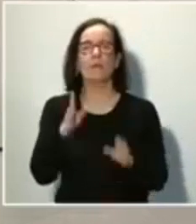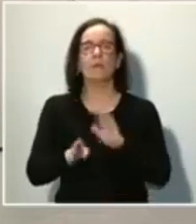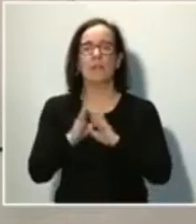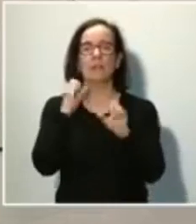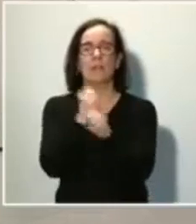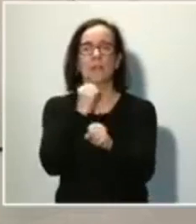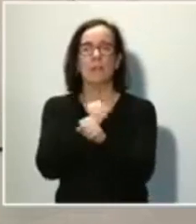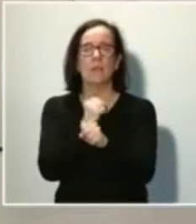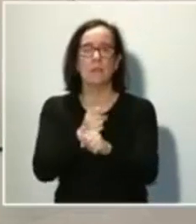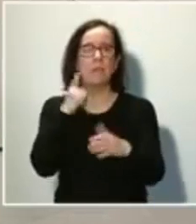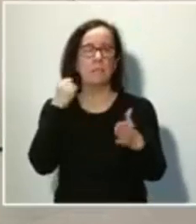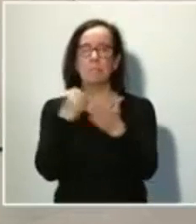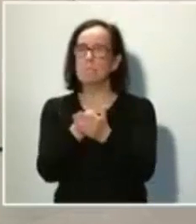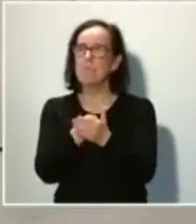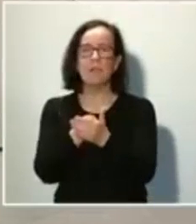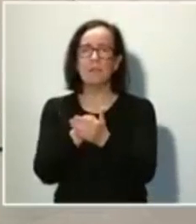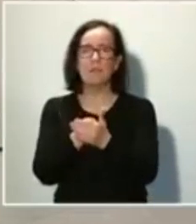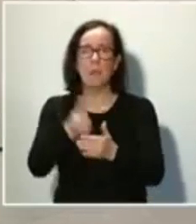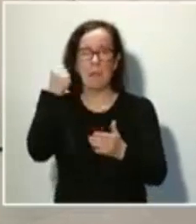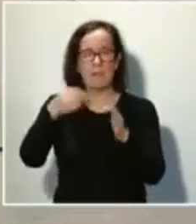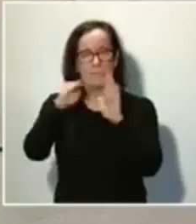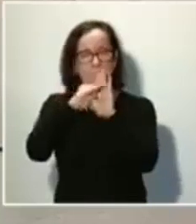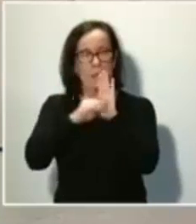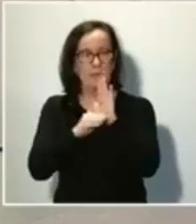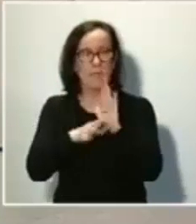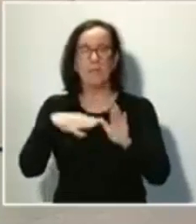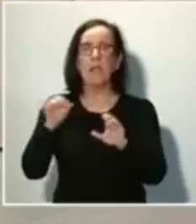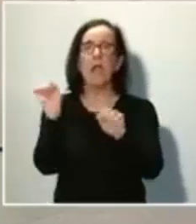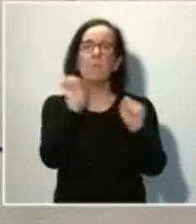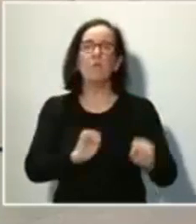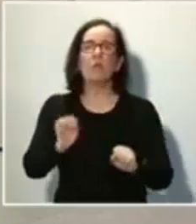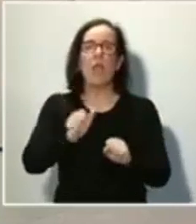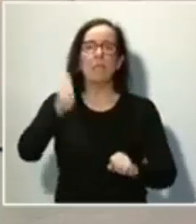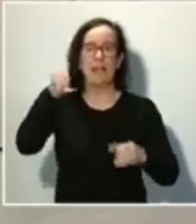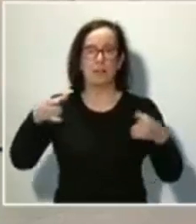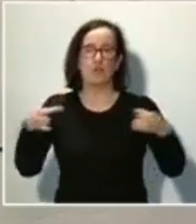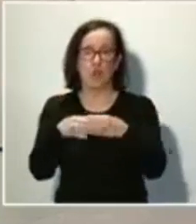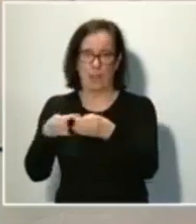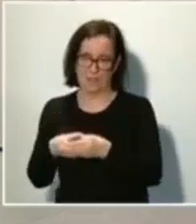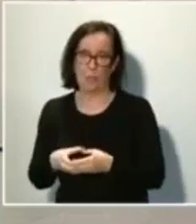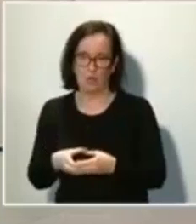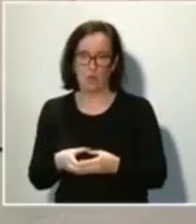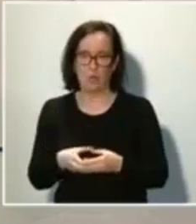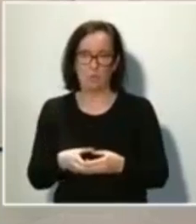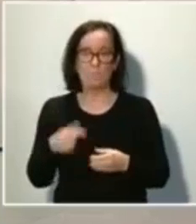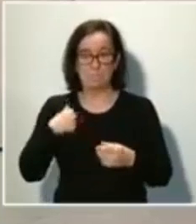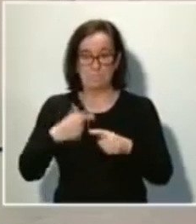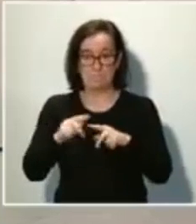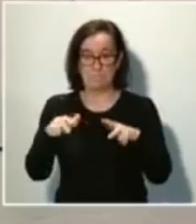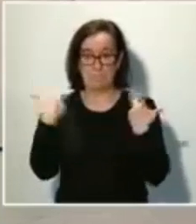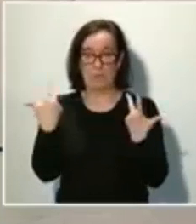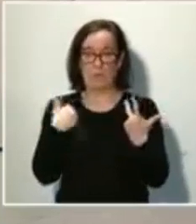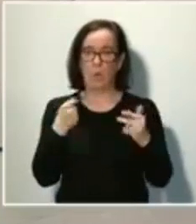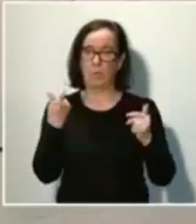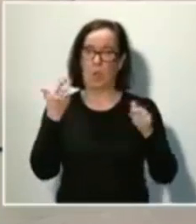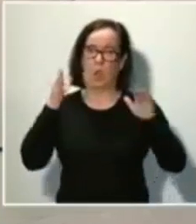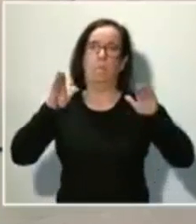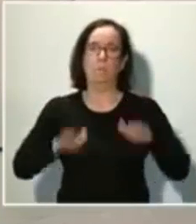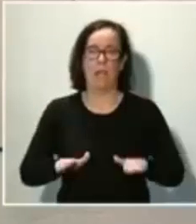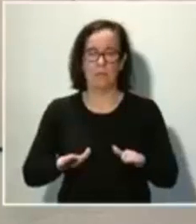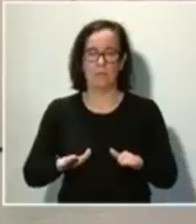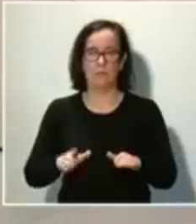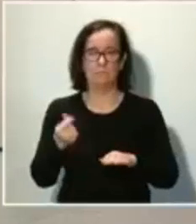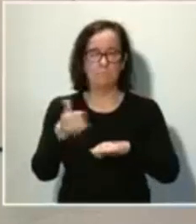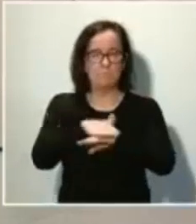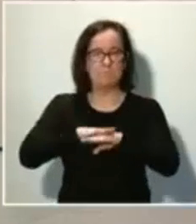a la máxima brevedad más medidas que protejan a más colectivos. Permítanme que me detenga en el pilar social